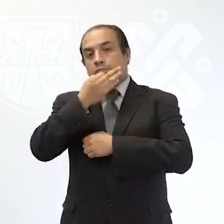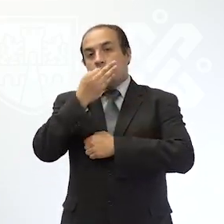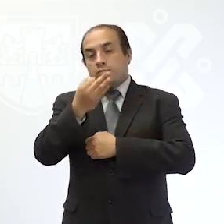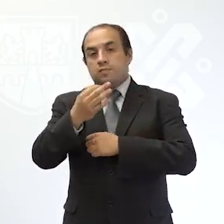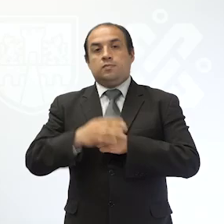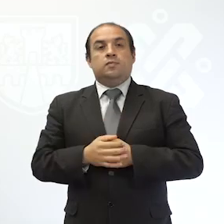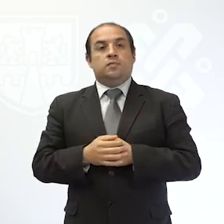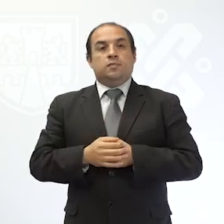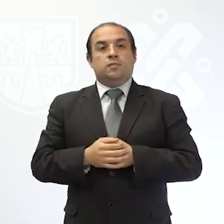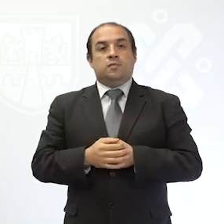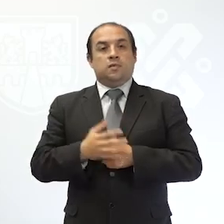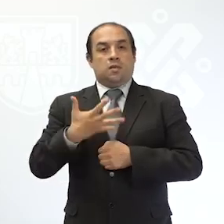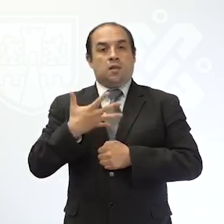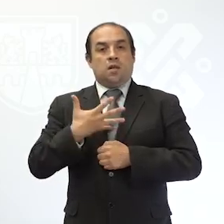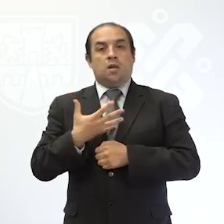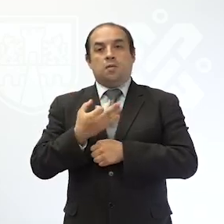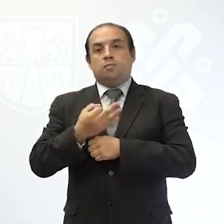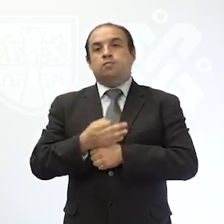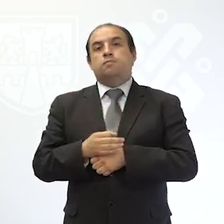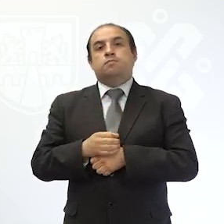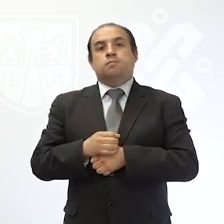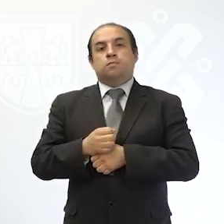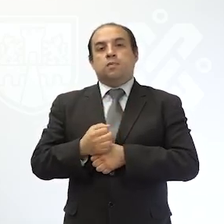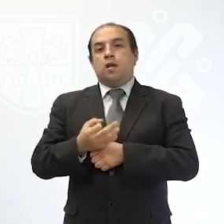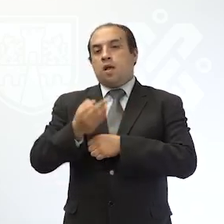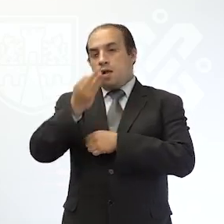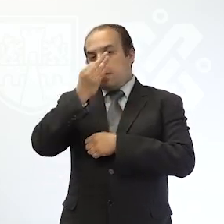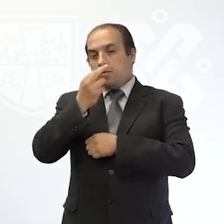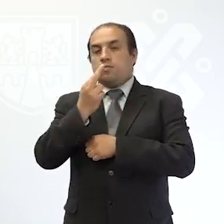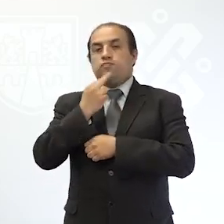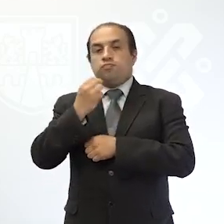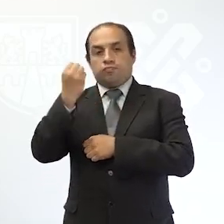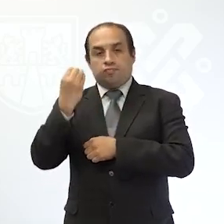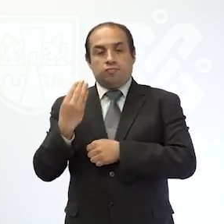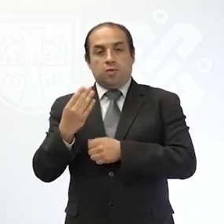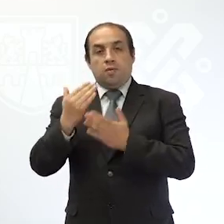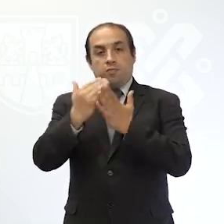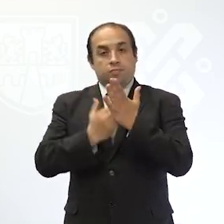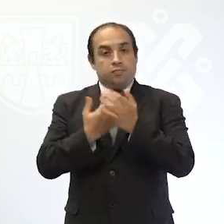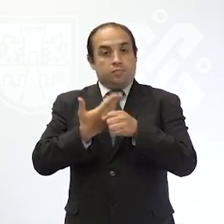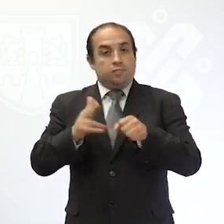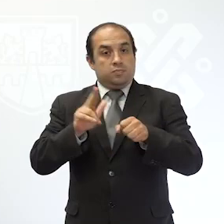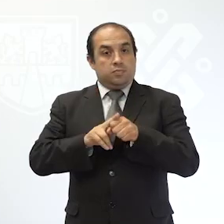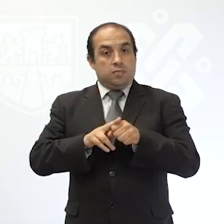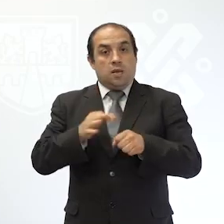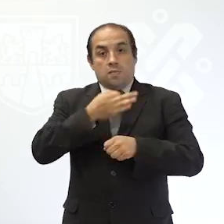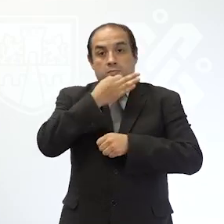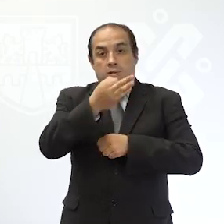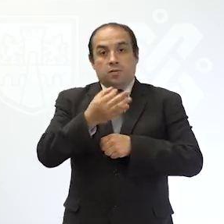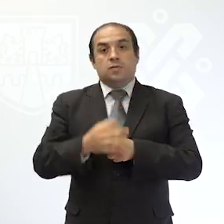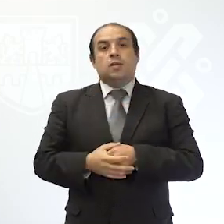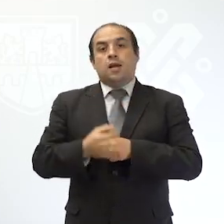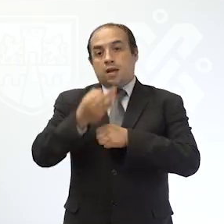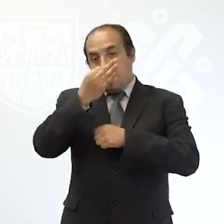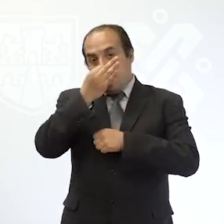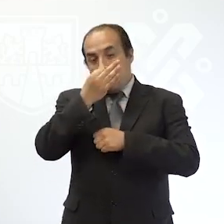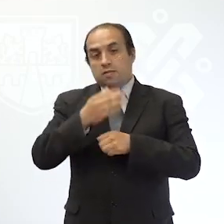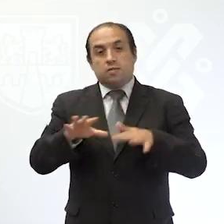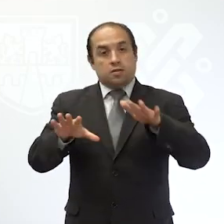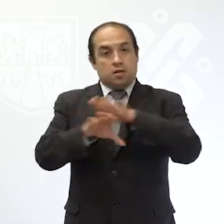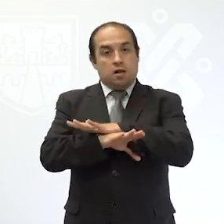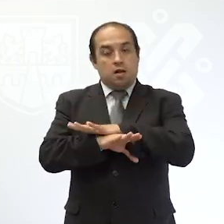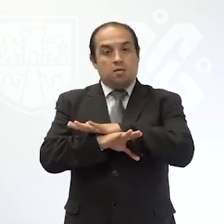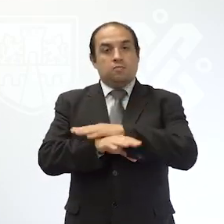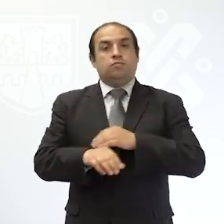en algunas ocasiones dijimos que estábamos más cerca del rojo, con la disminución de las hospitalizaciones podemos decir que estamos en